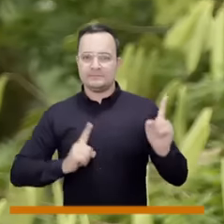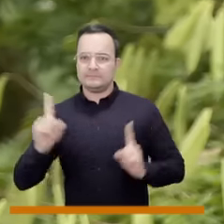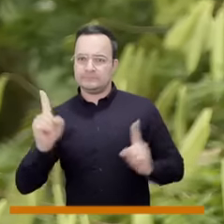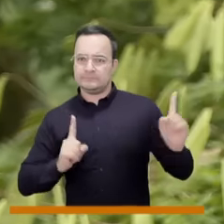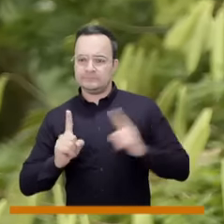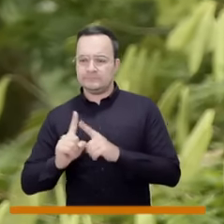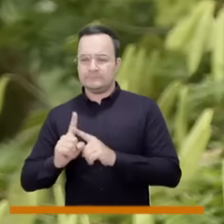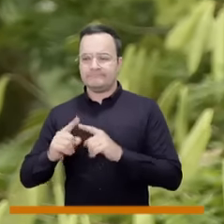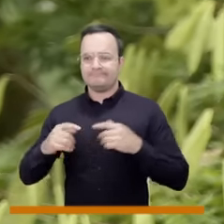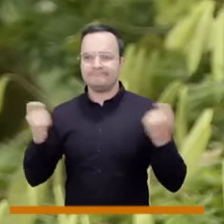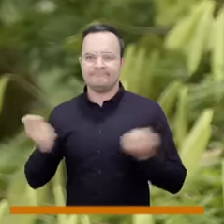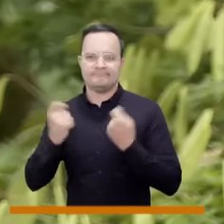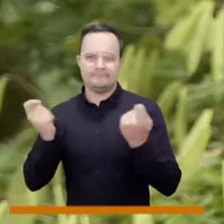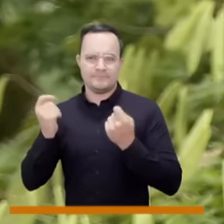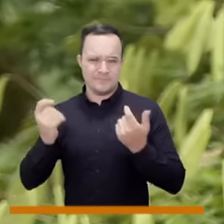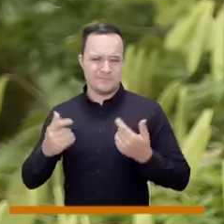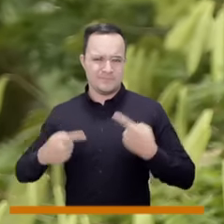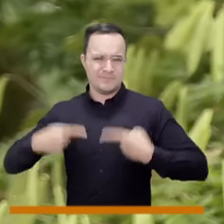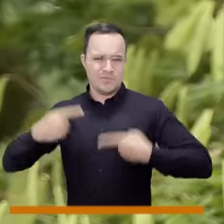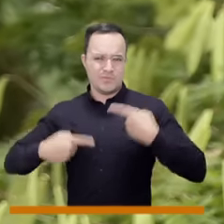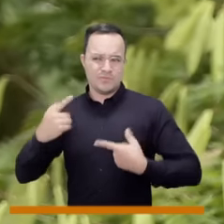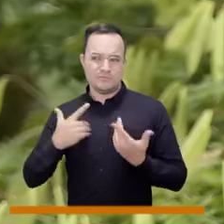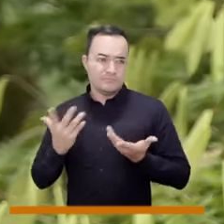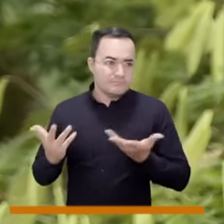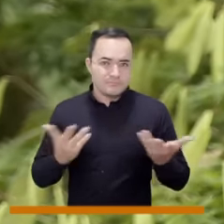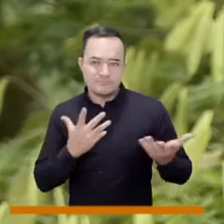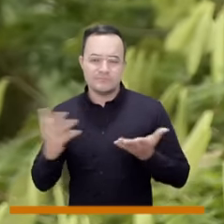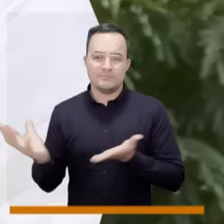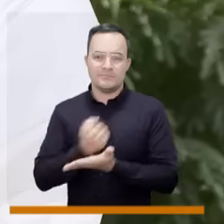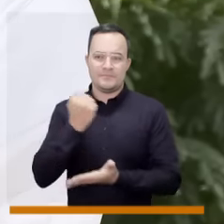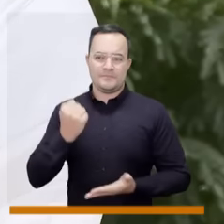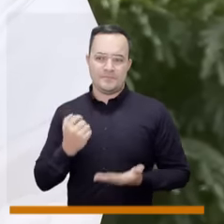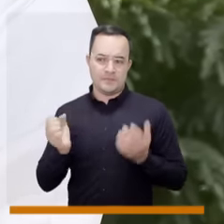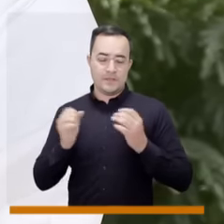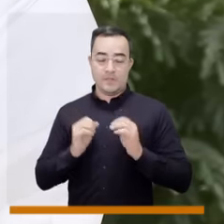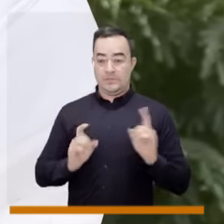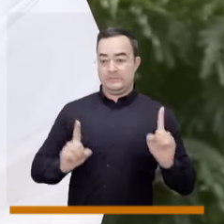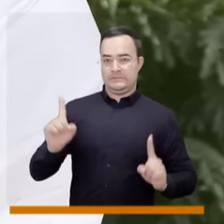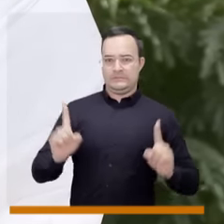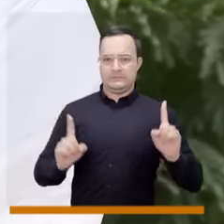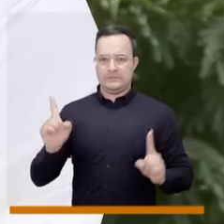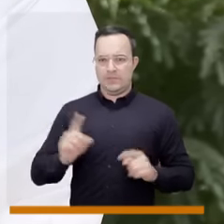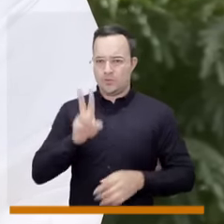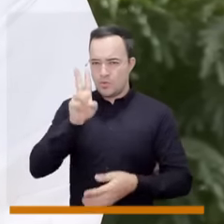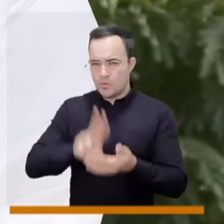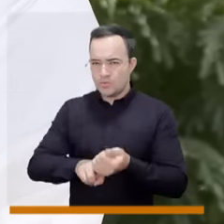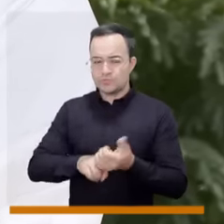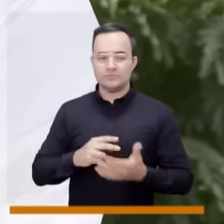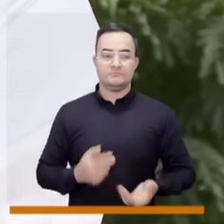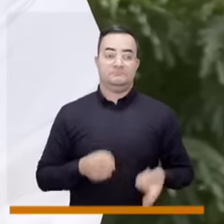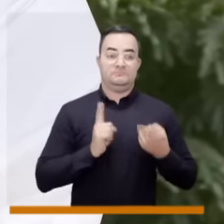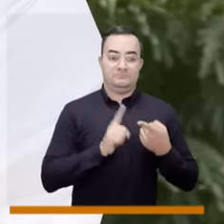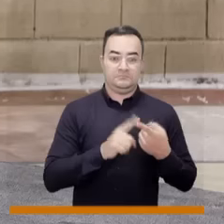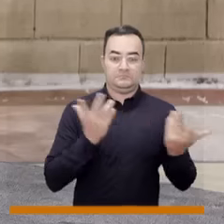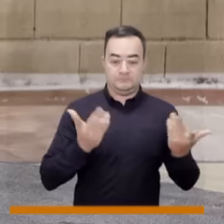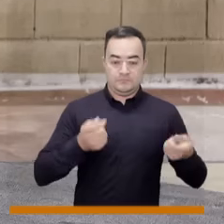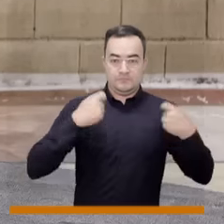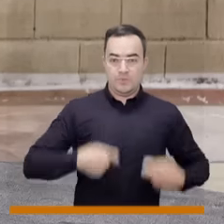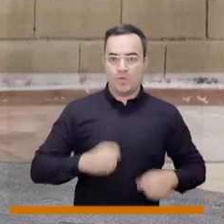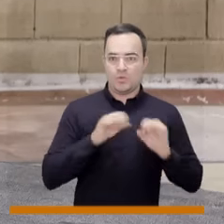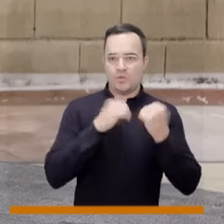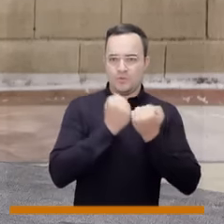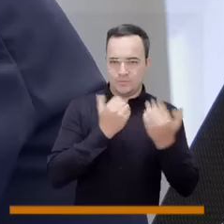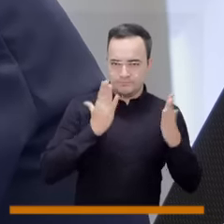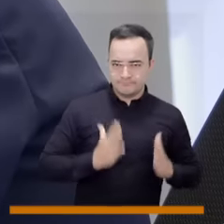realizan de forma paralela a la labor también de ser candidatos y han tenido que ejercer a su vez, decíamos